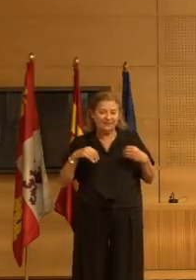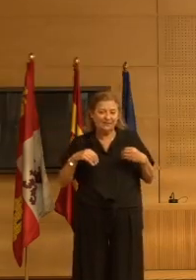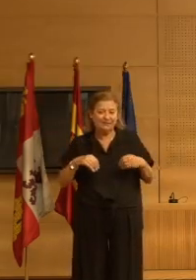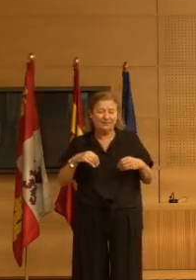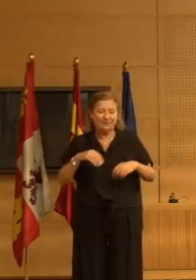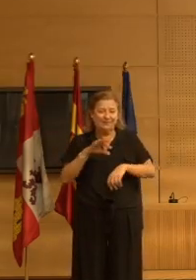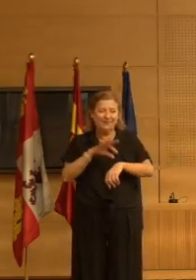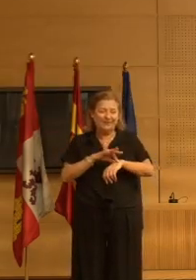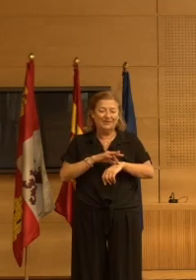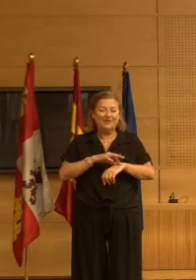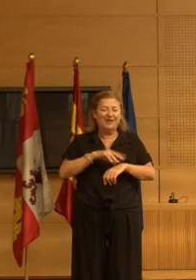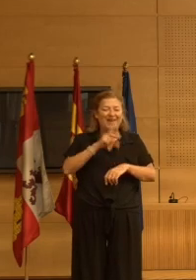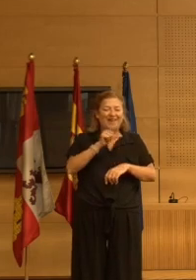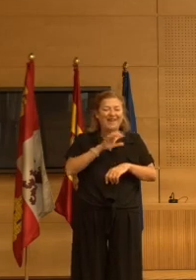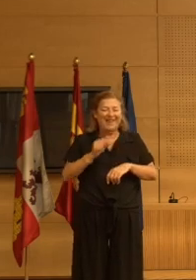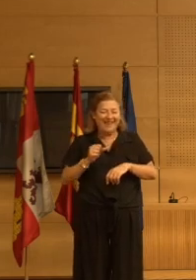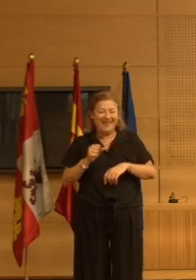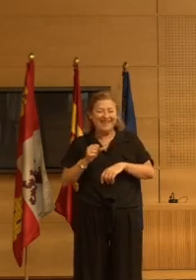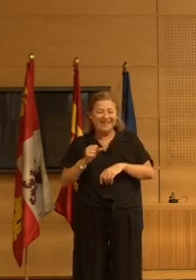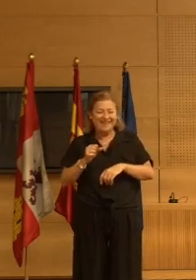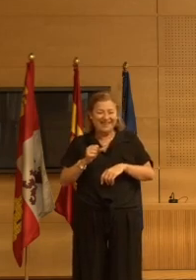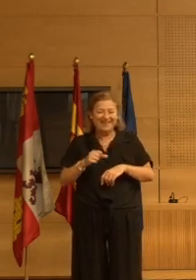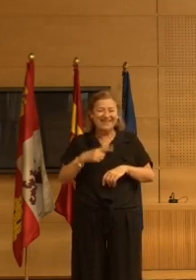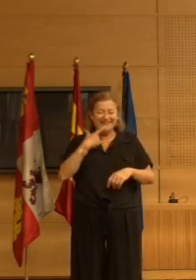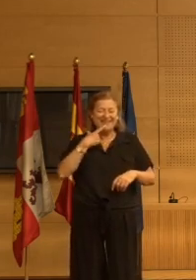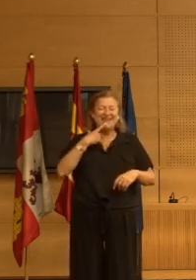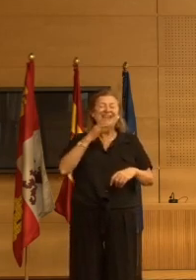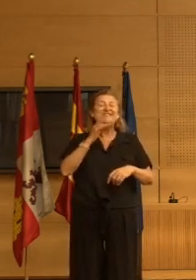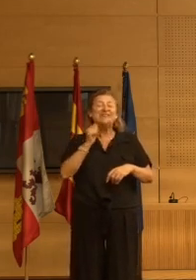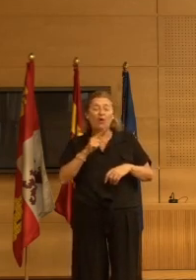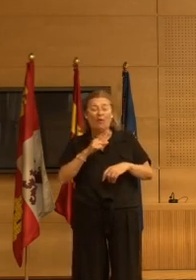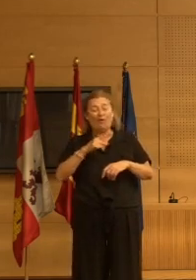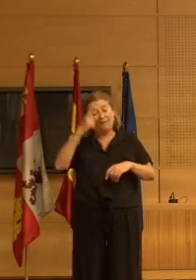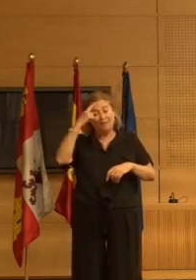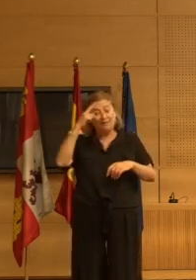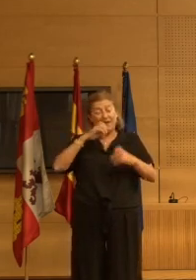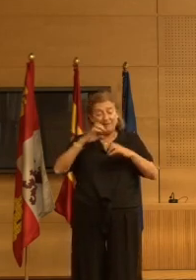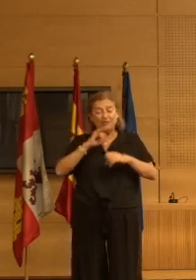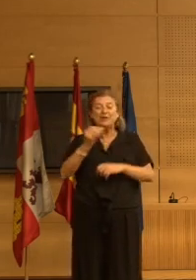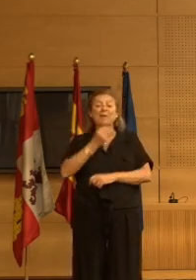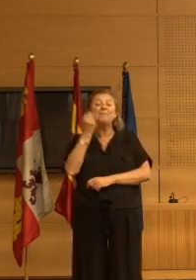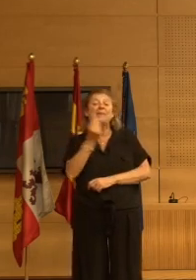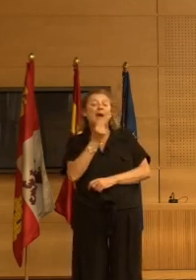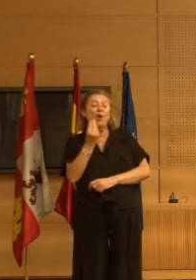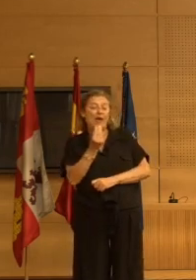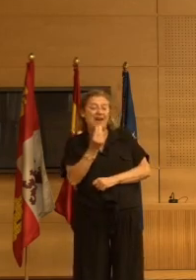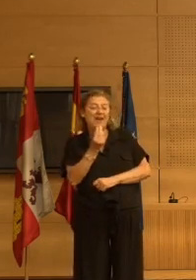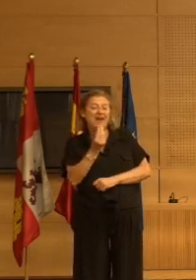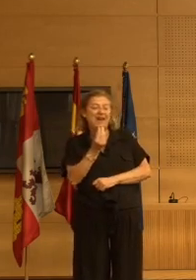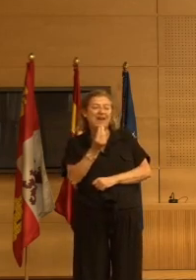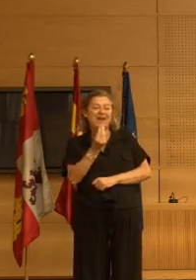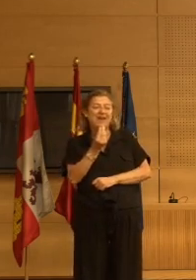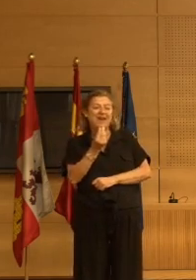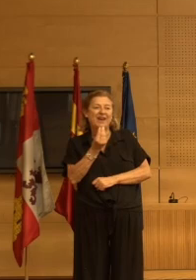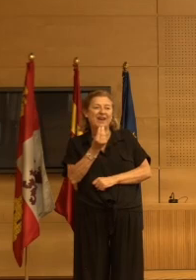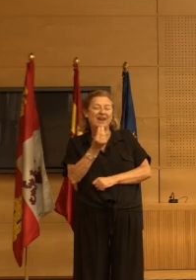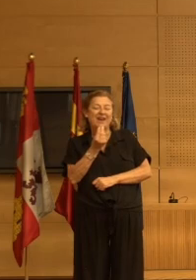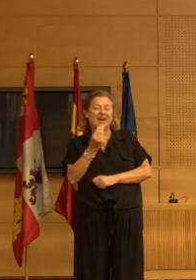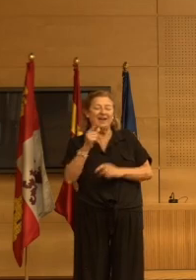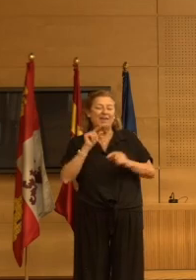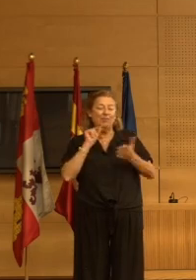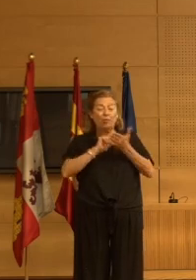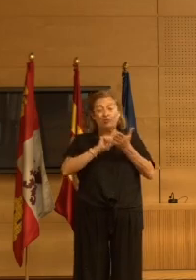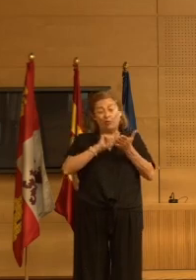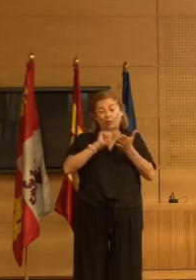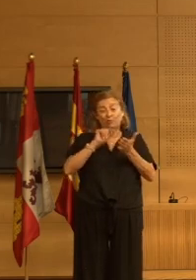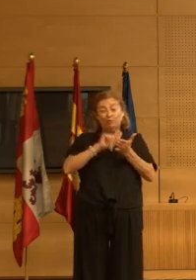de que quitas psicofármacos y mejoran los indicadores